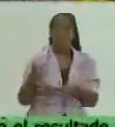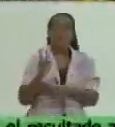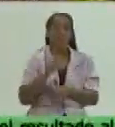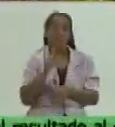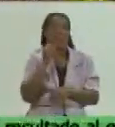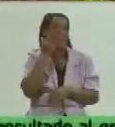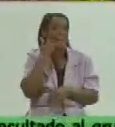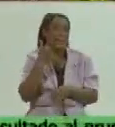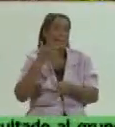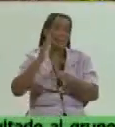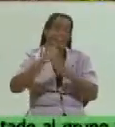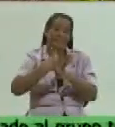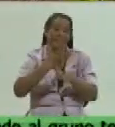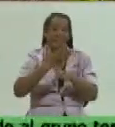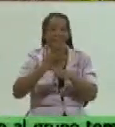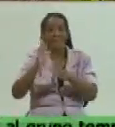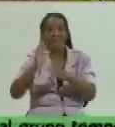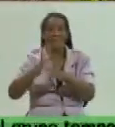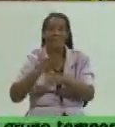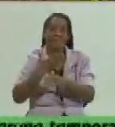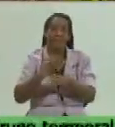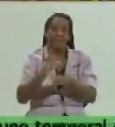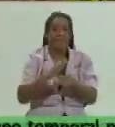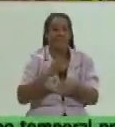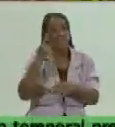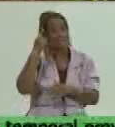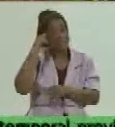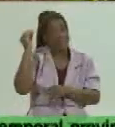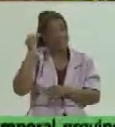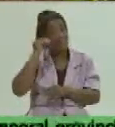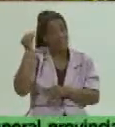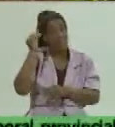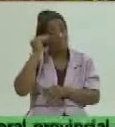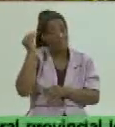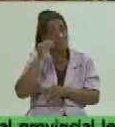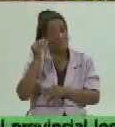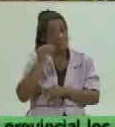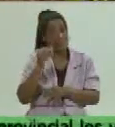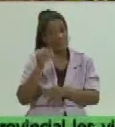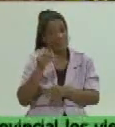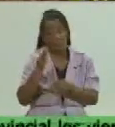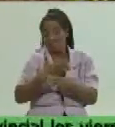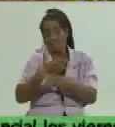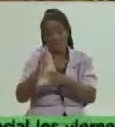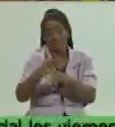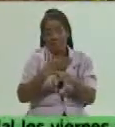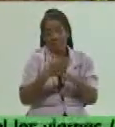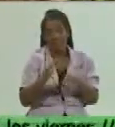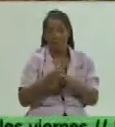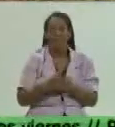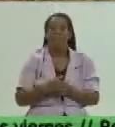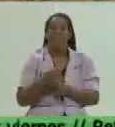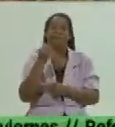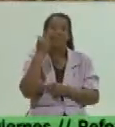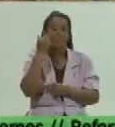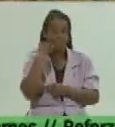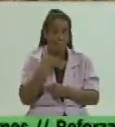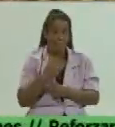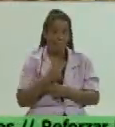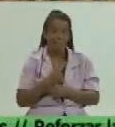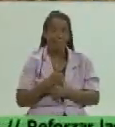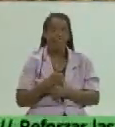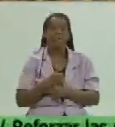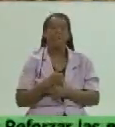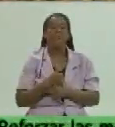las cuestiones que sabemos desde el punto de vista de variedad bueno se define también como órganos reguladores